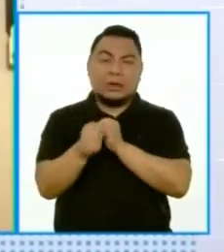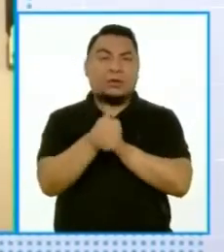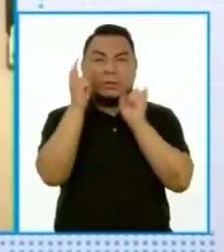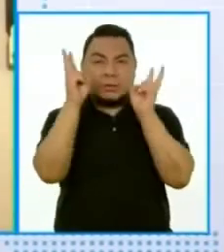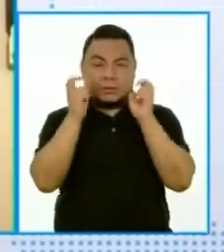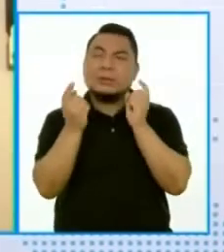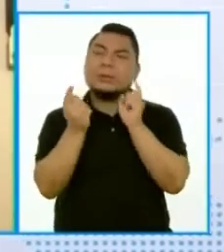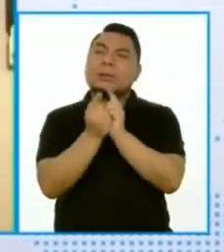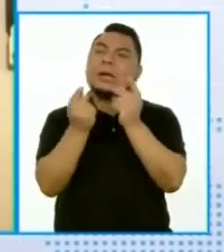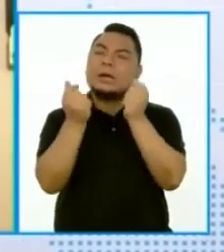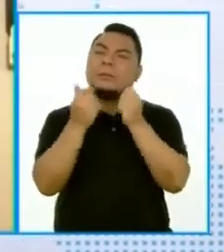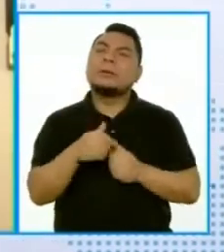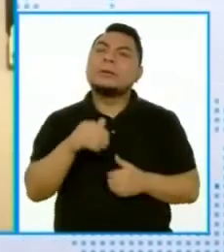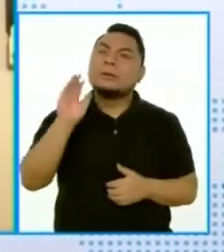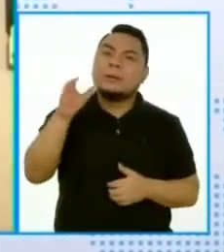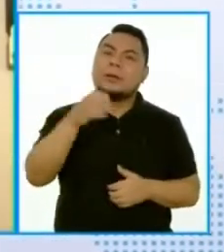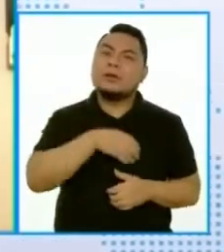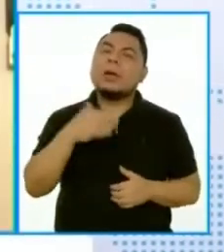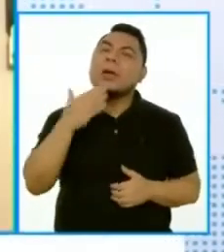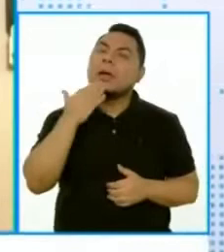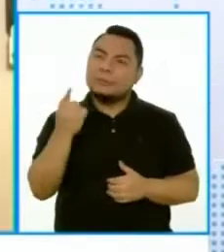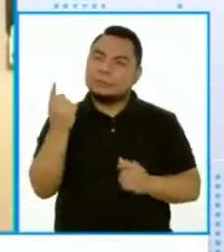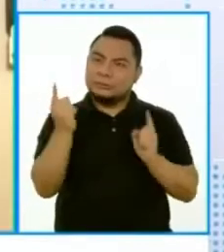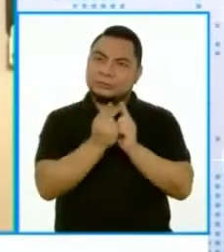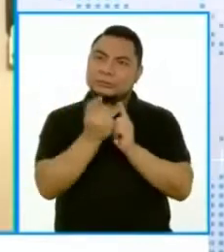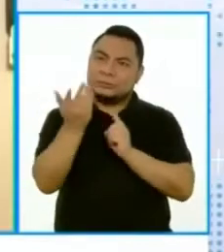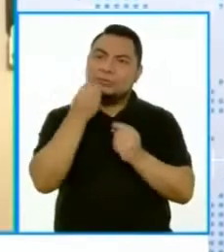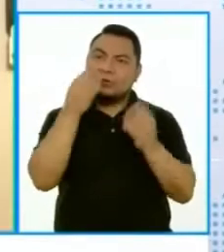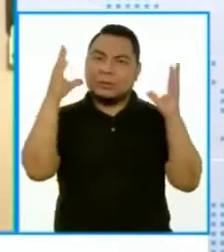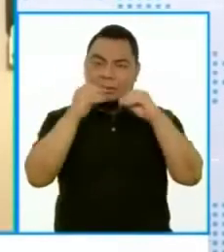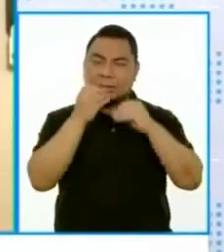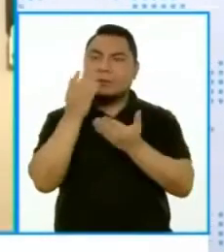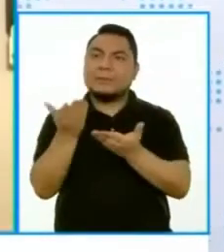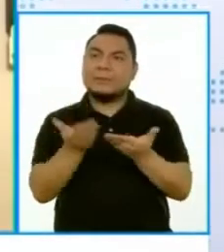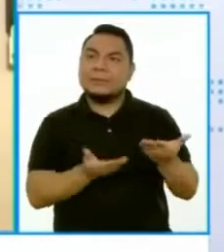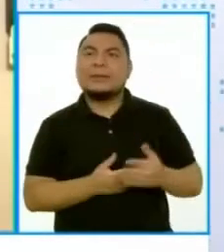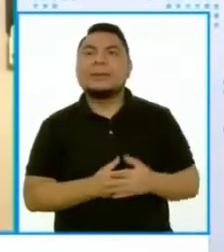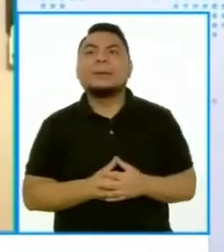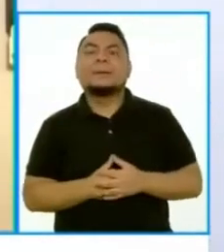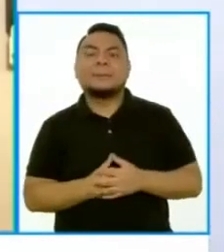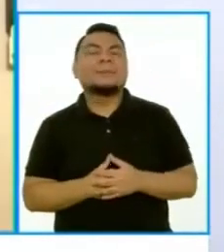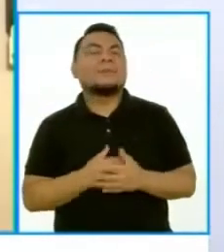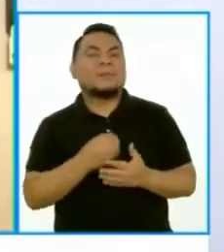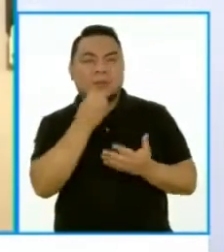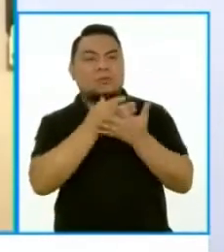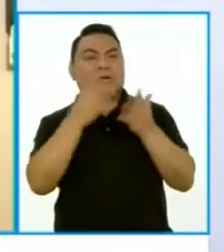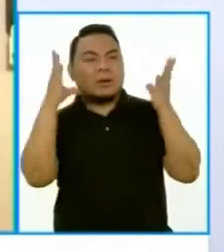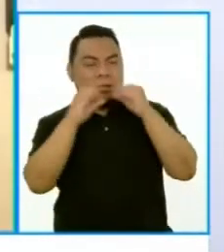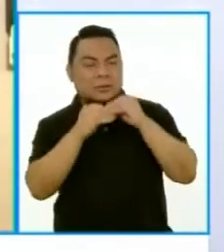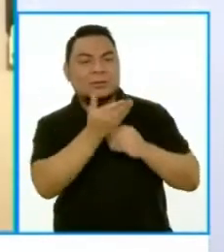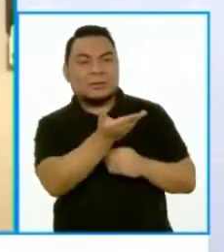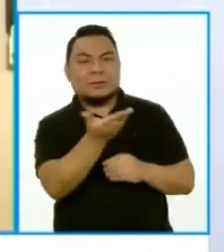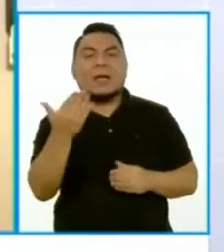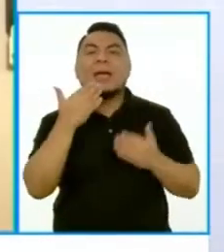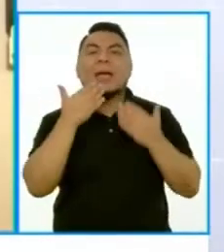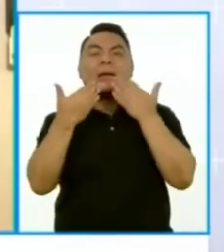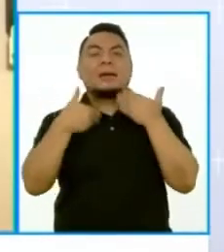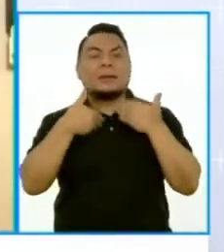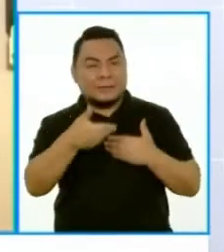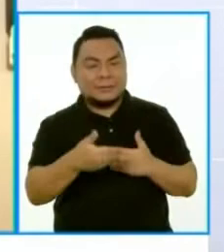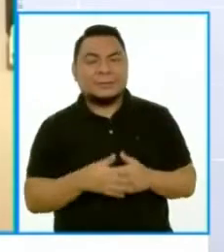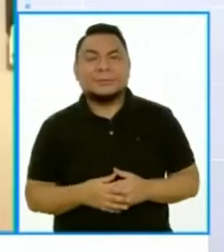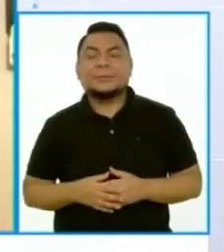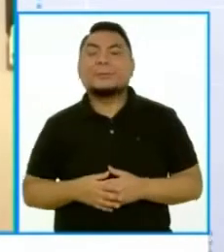y otros temas rápidamente Congresista Vázquez, gracias por estar con nosotros ¿Qué tal? Muy buenas noches, bienvenida Buenas noches, Carla Enrique, gracias por la